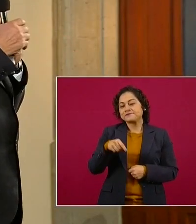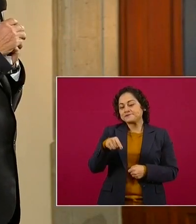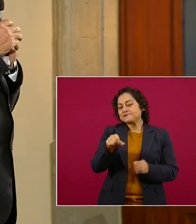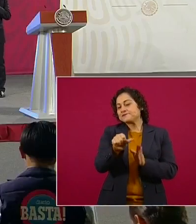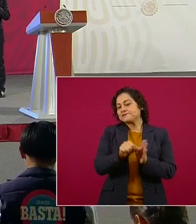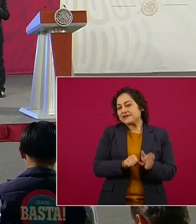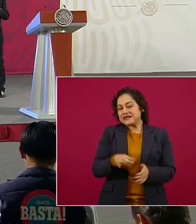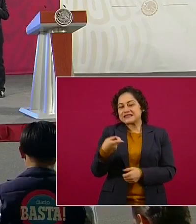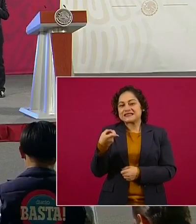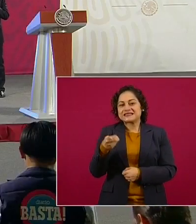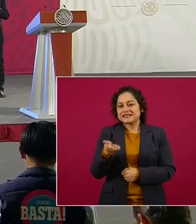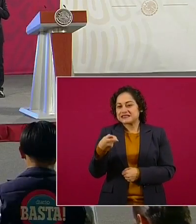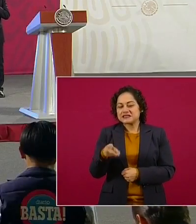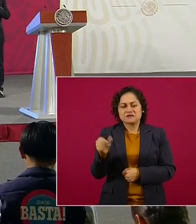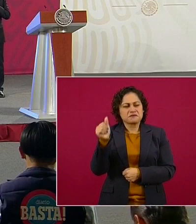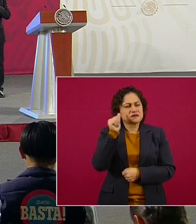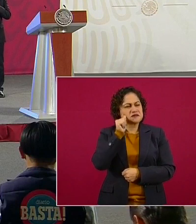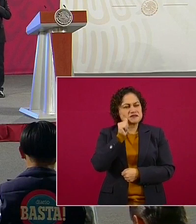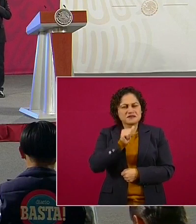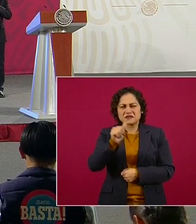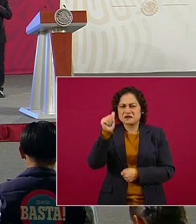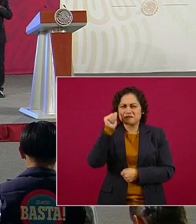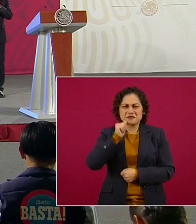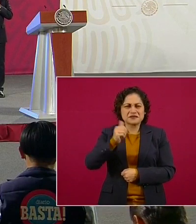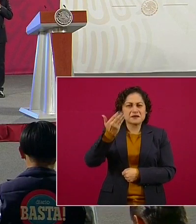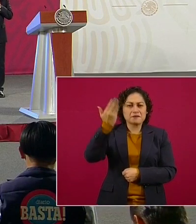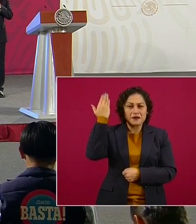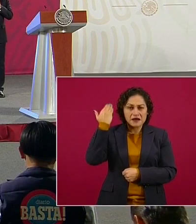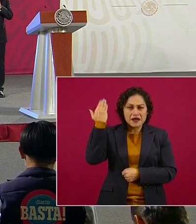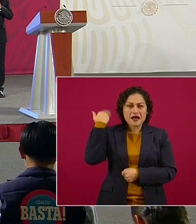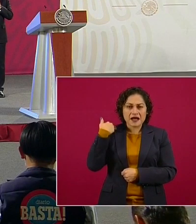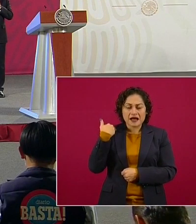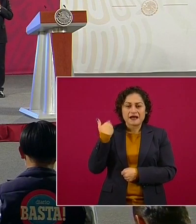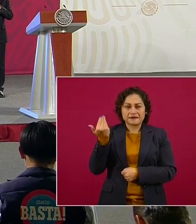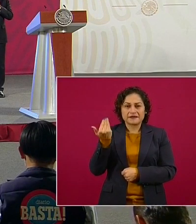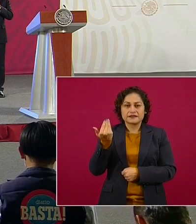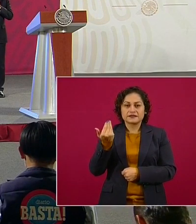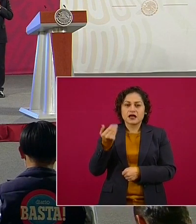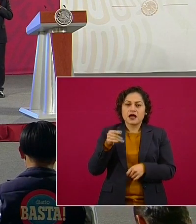de vialidad,